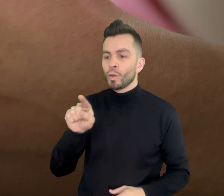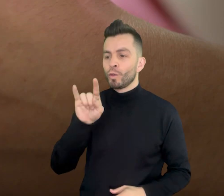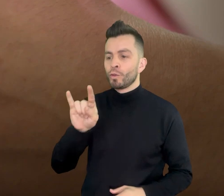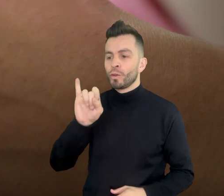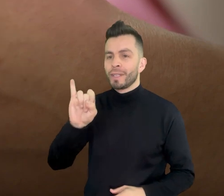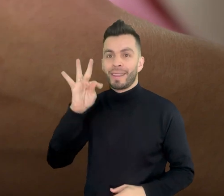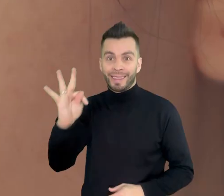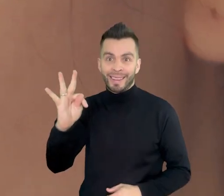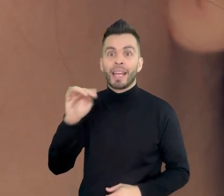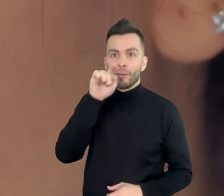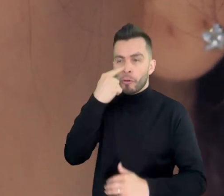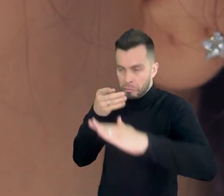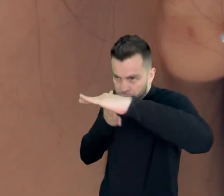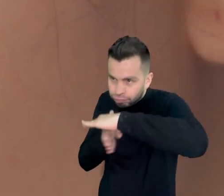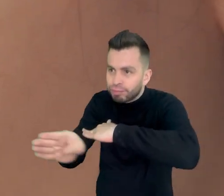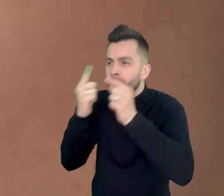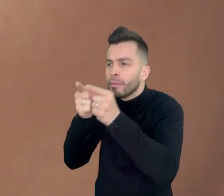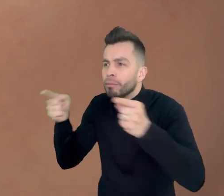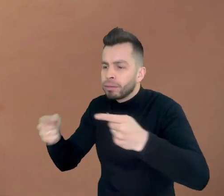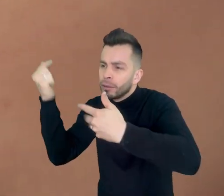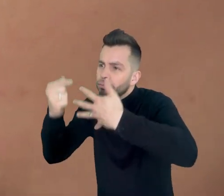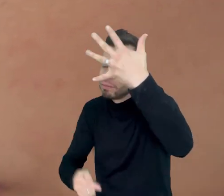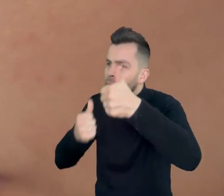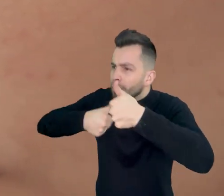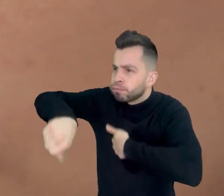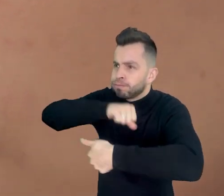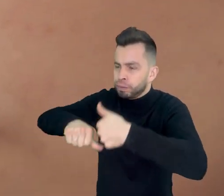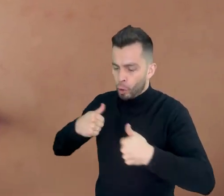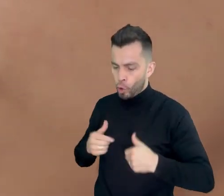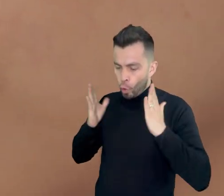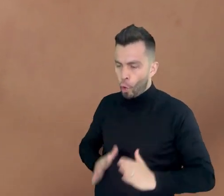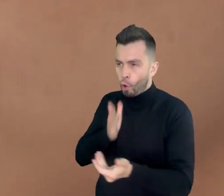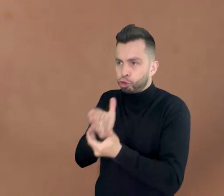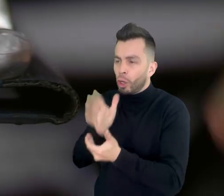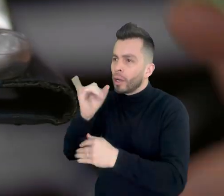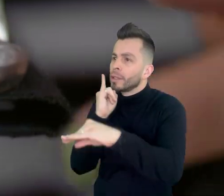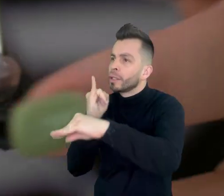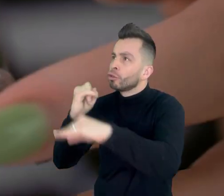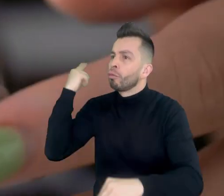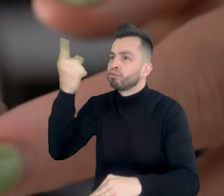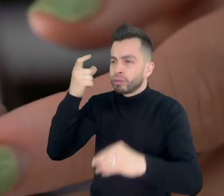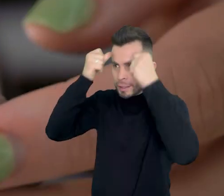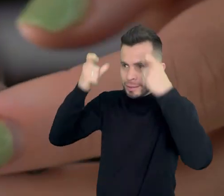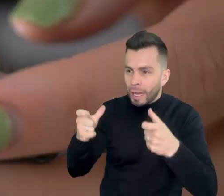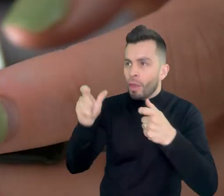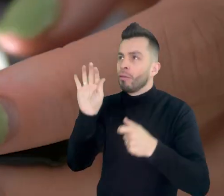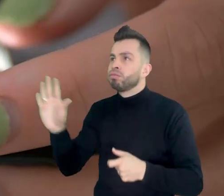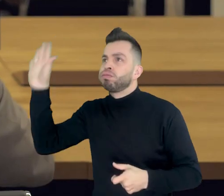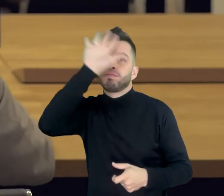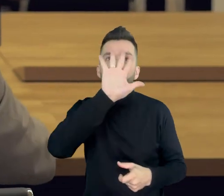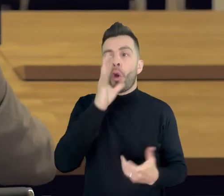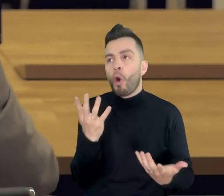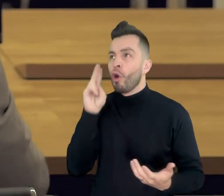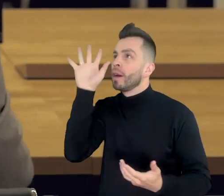Único de Información de Trámites Suite, podrás conocer los diferentes trámites de cara al usuario que ofrecen las instituciones de